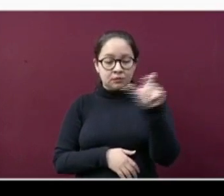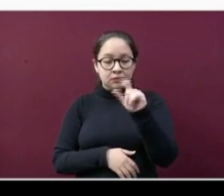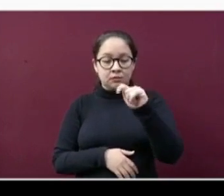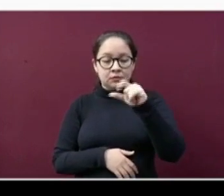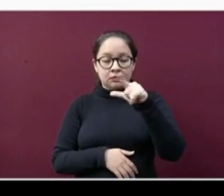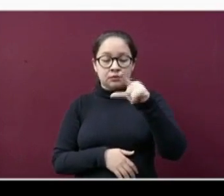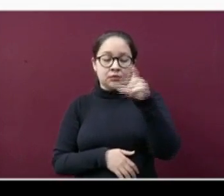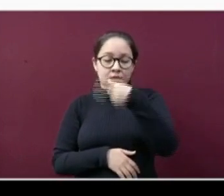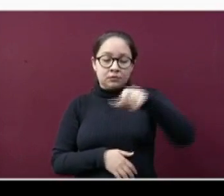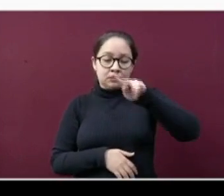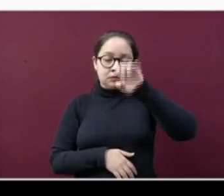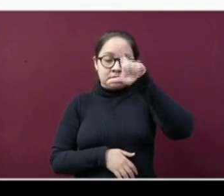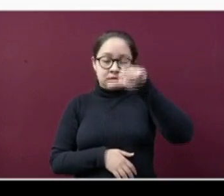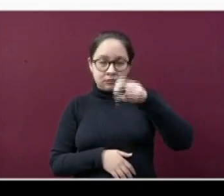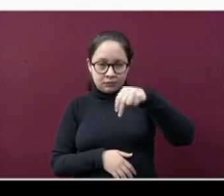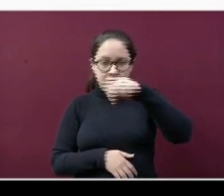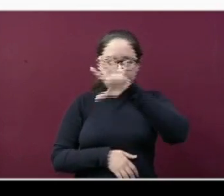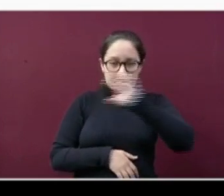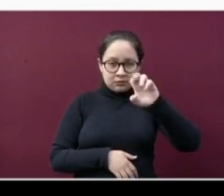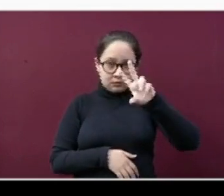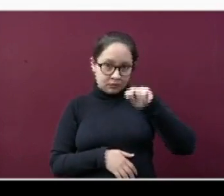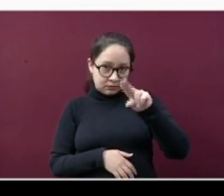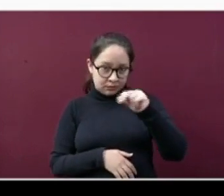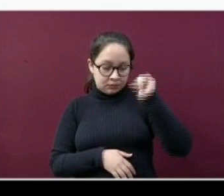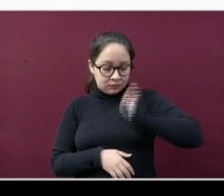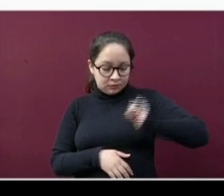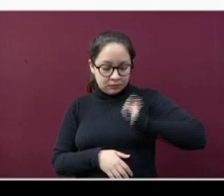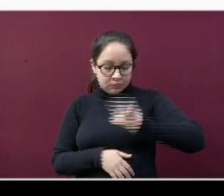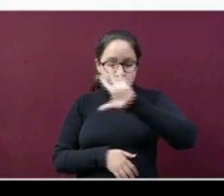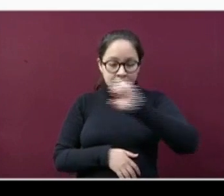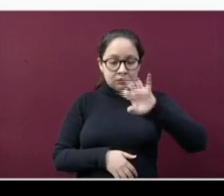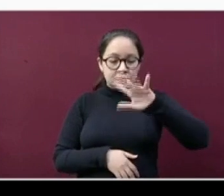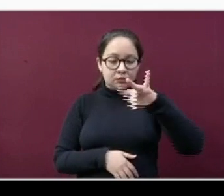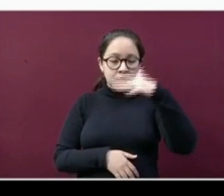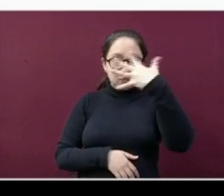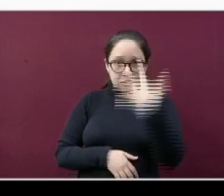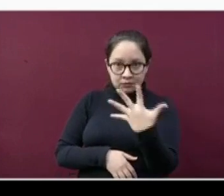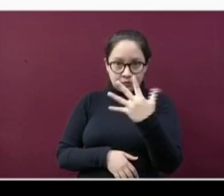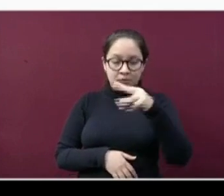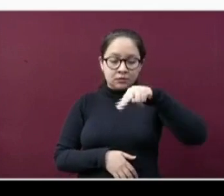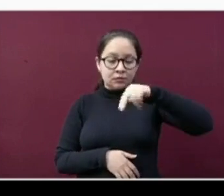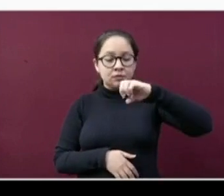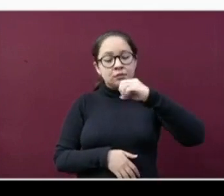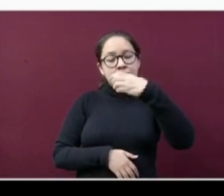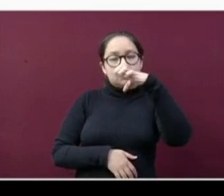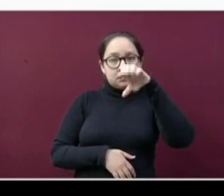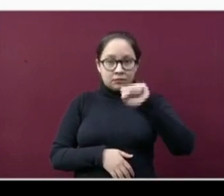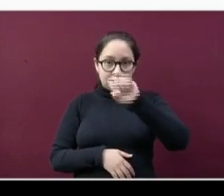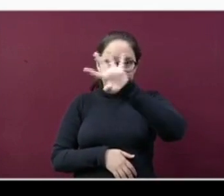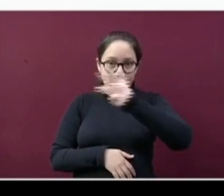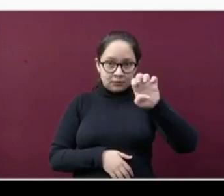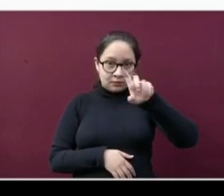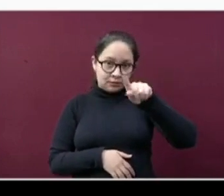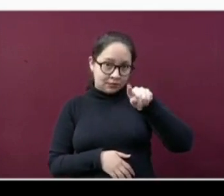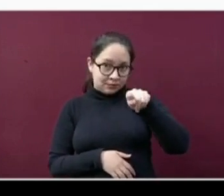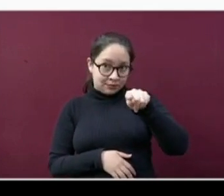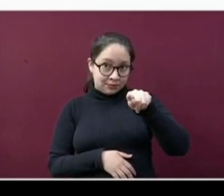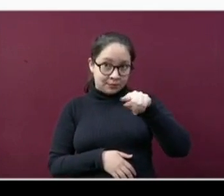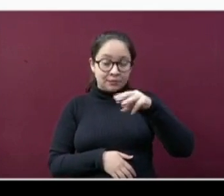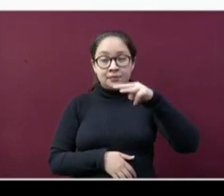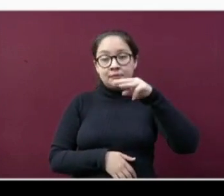con 580, La Antigua 555, Nogales con 470,